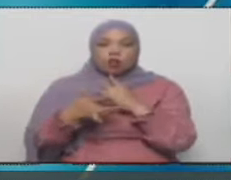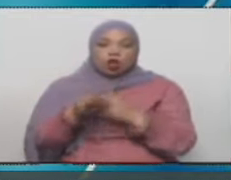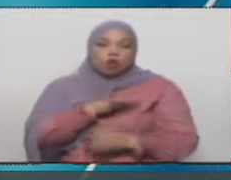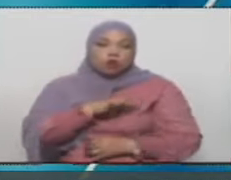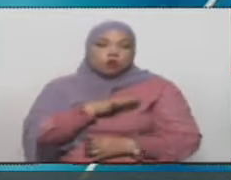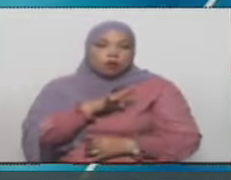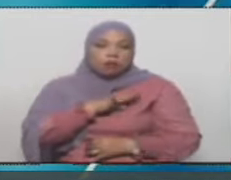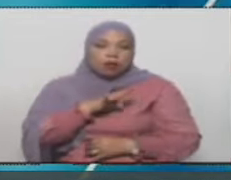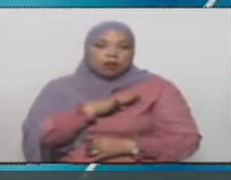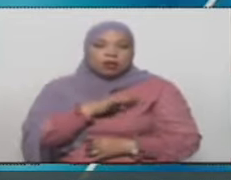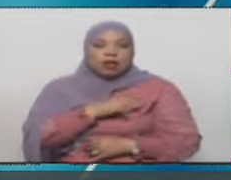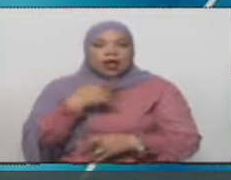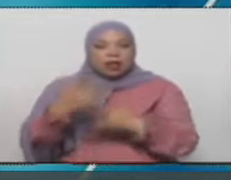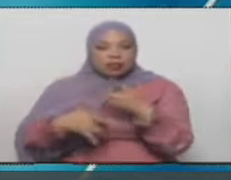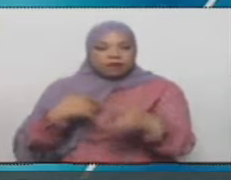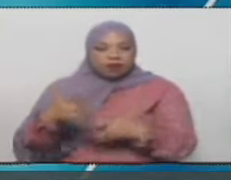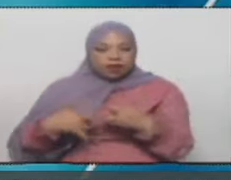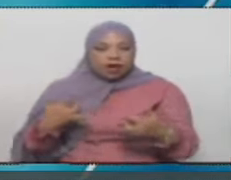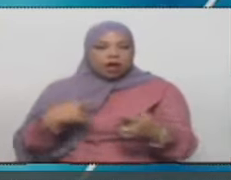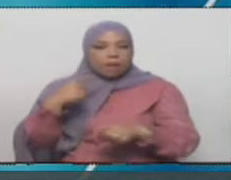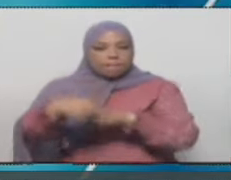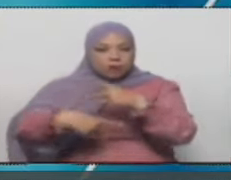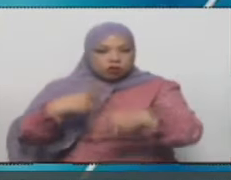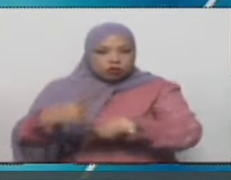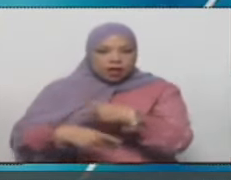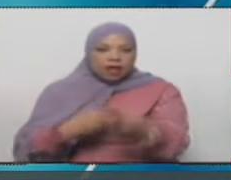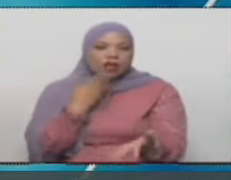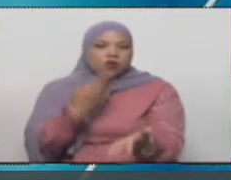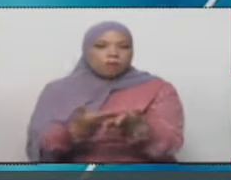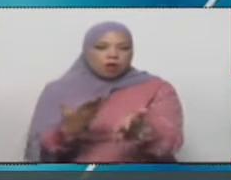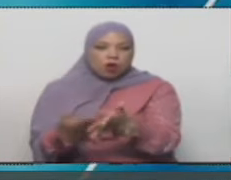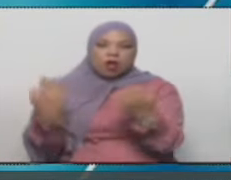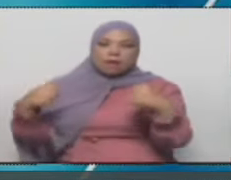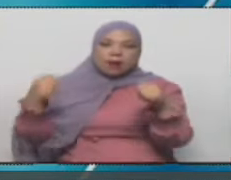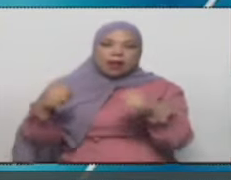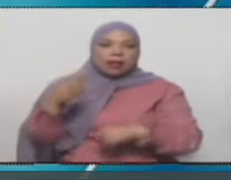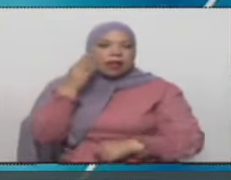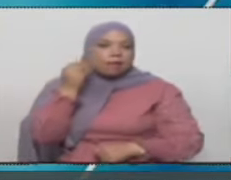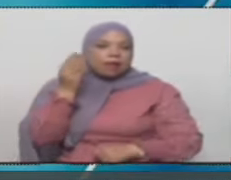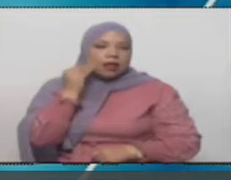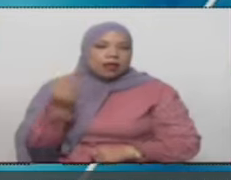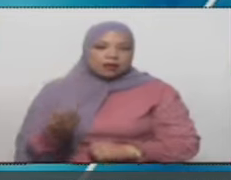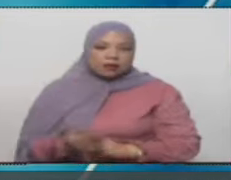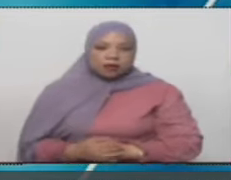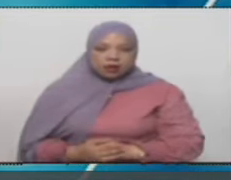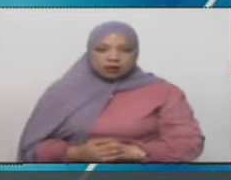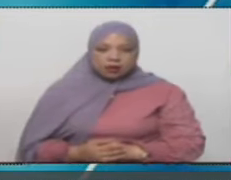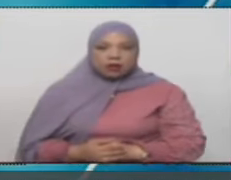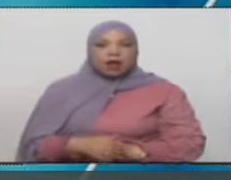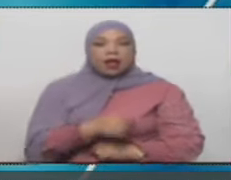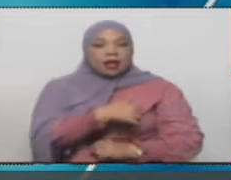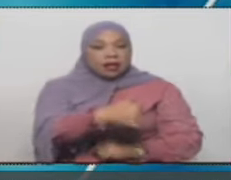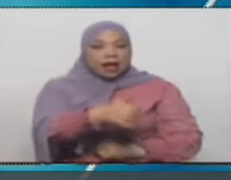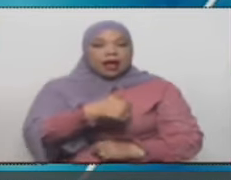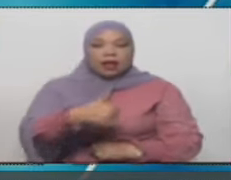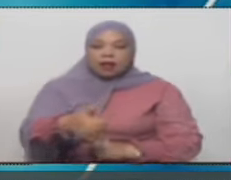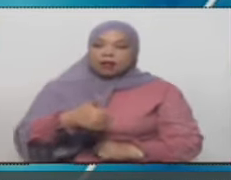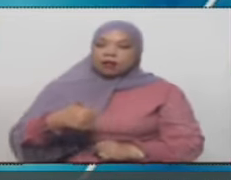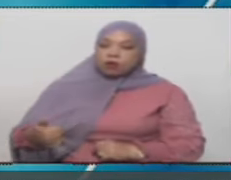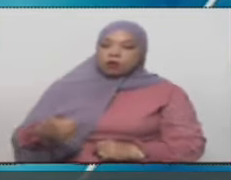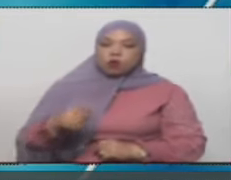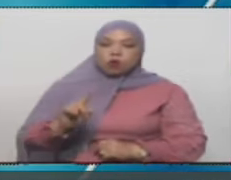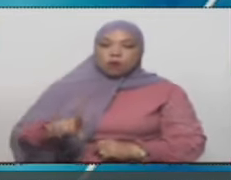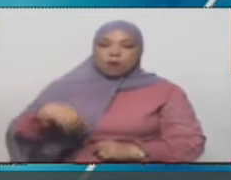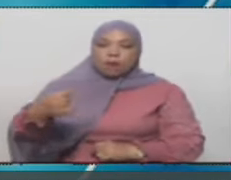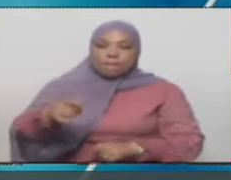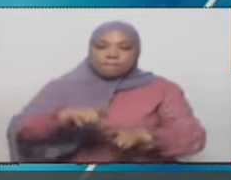dinámica, su propia trayectoria y cada uno debe tener su propio